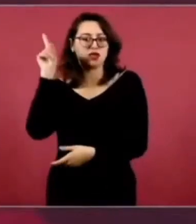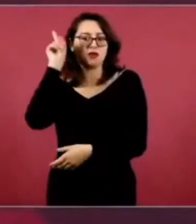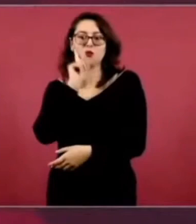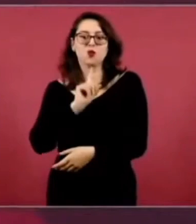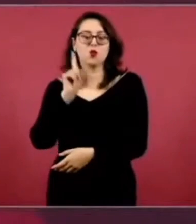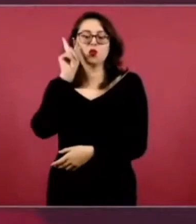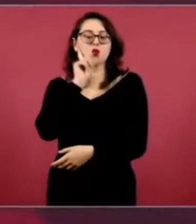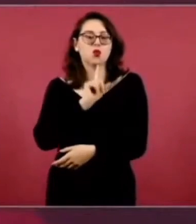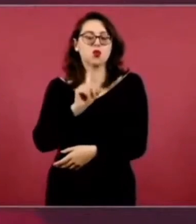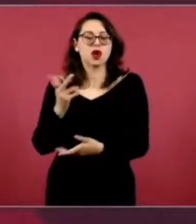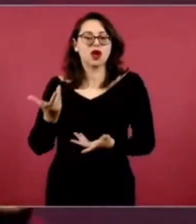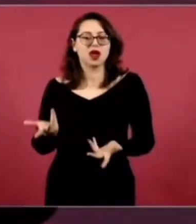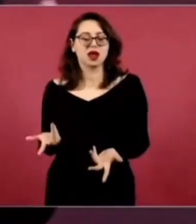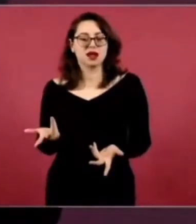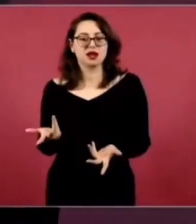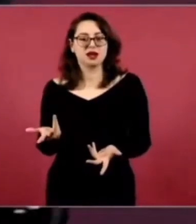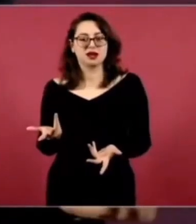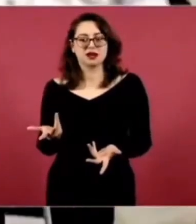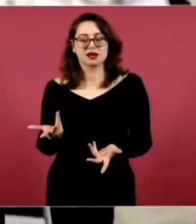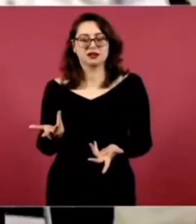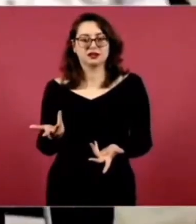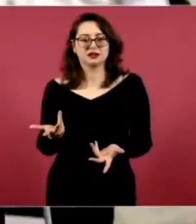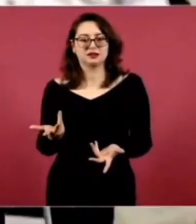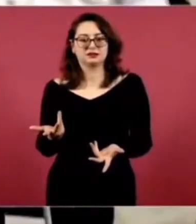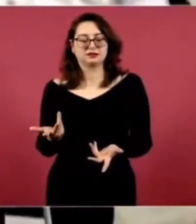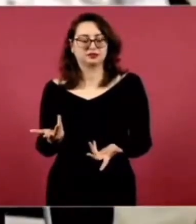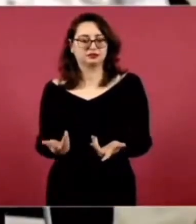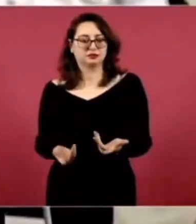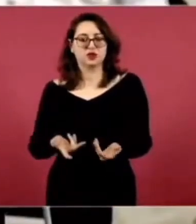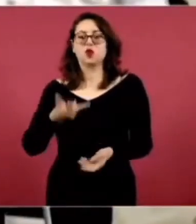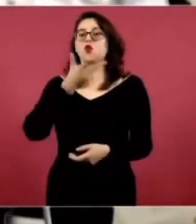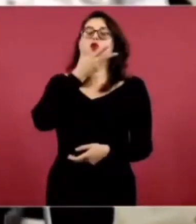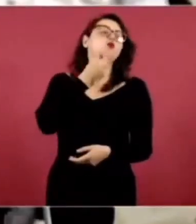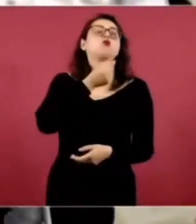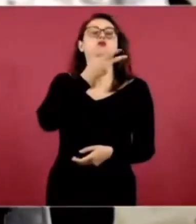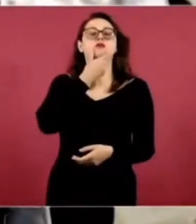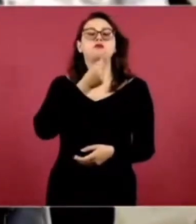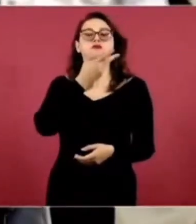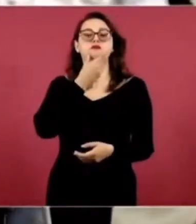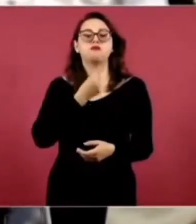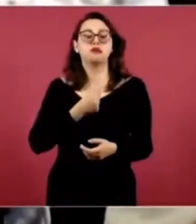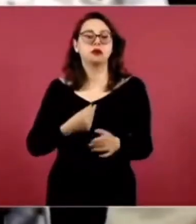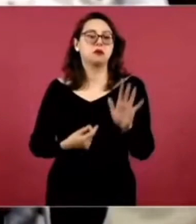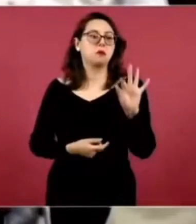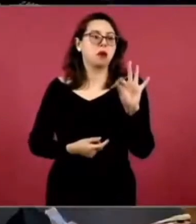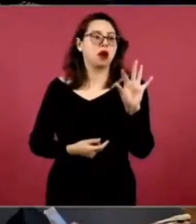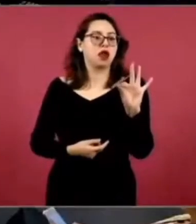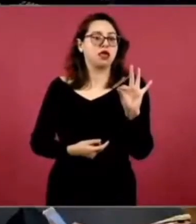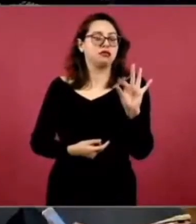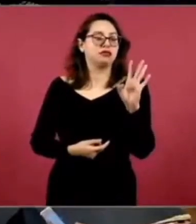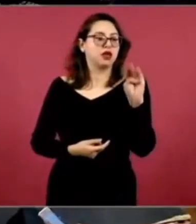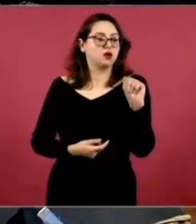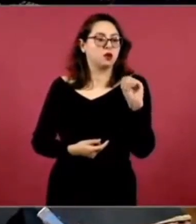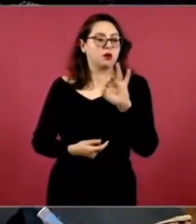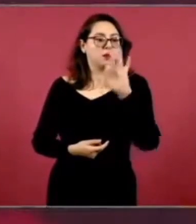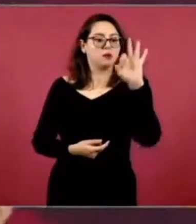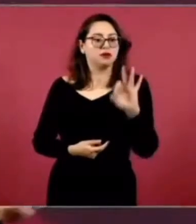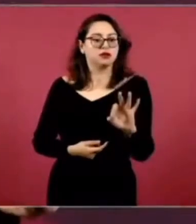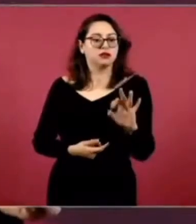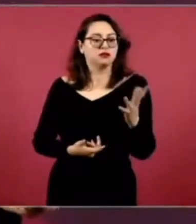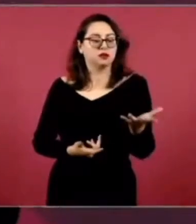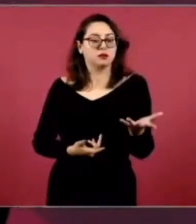Pero la otra mitad, o nosotros dos, pues, nacimos de mujeres.